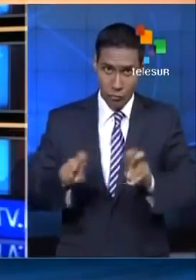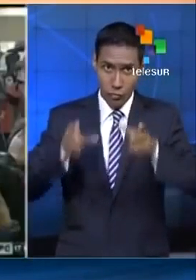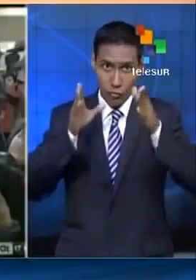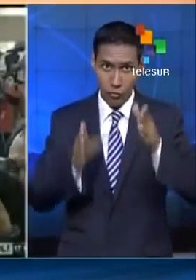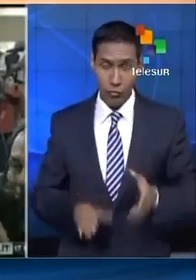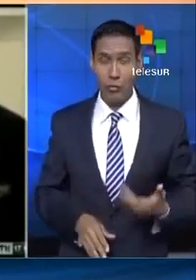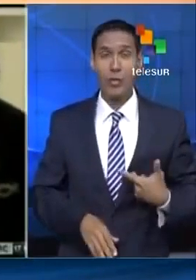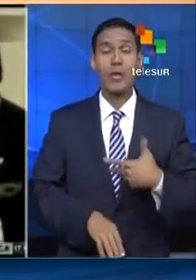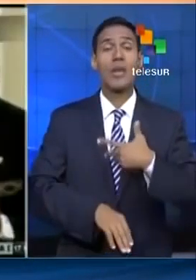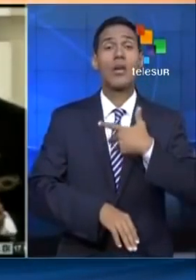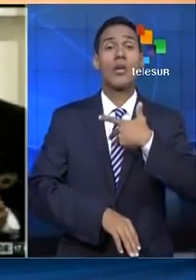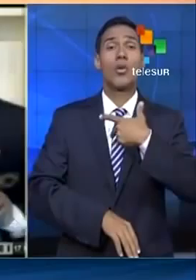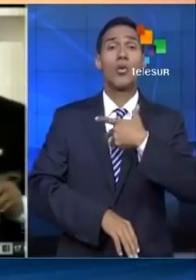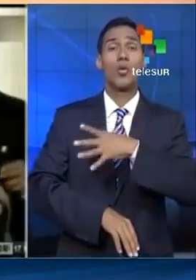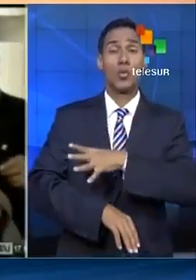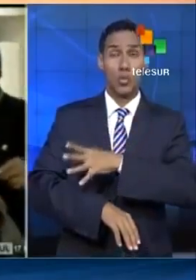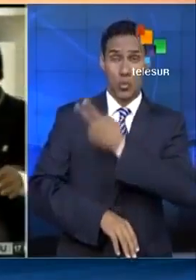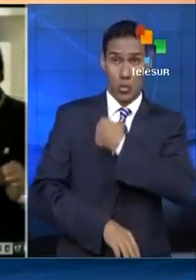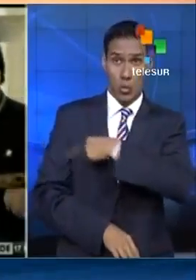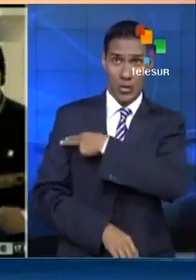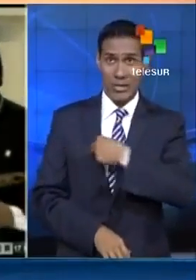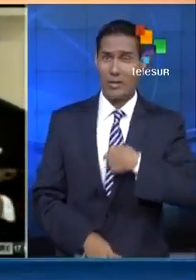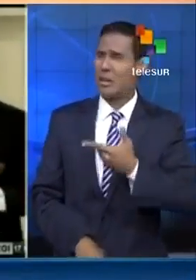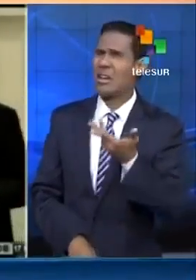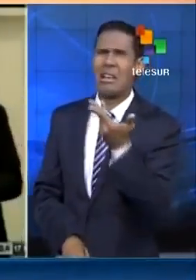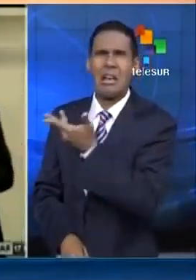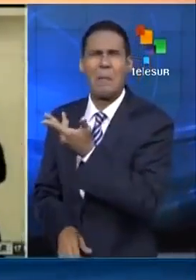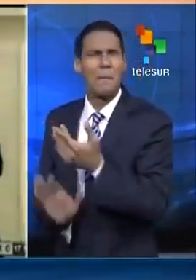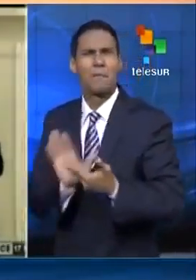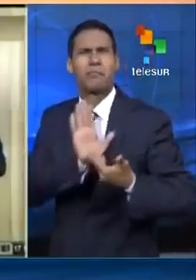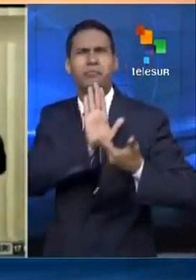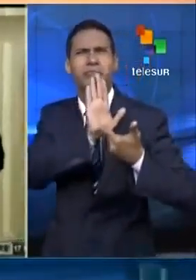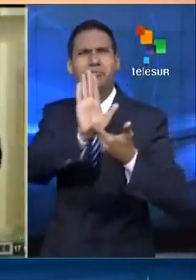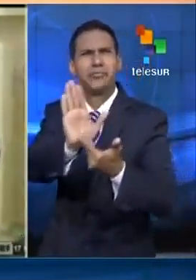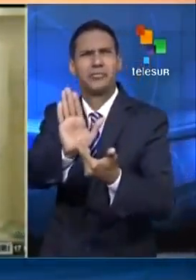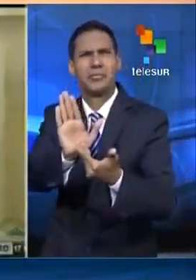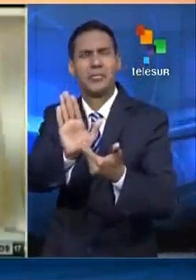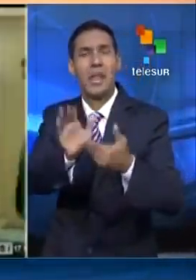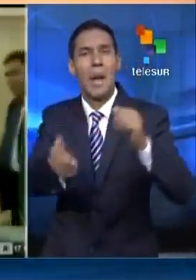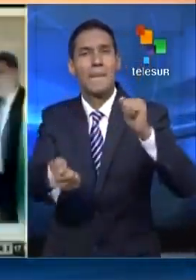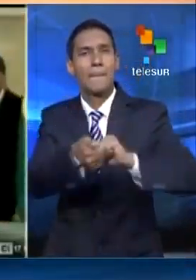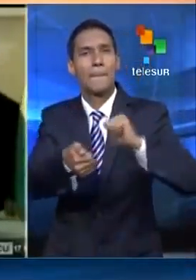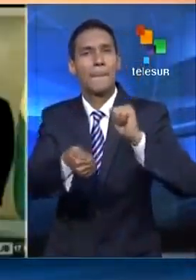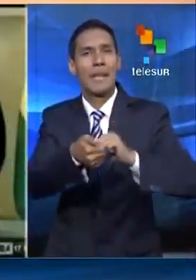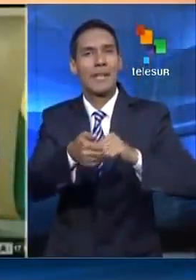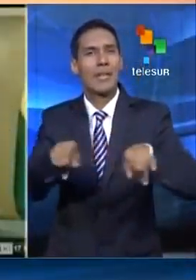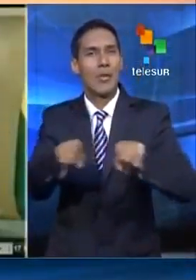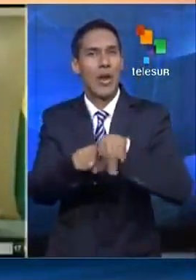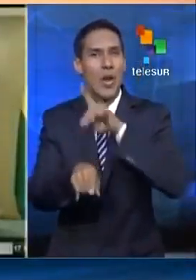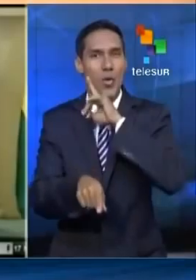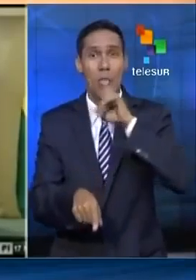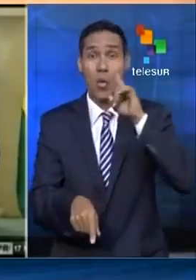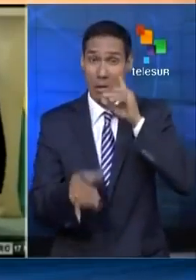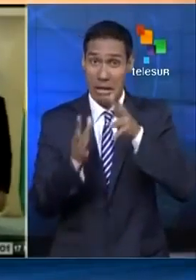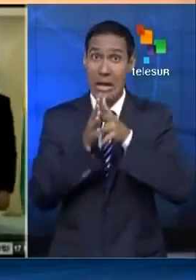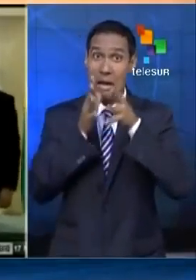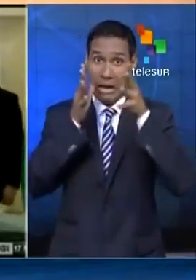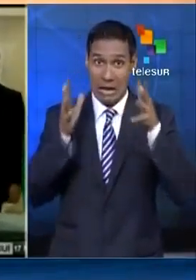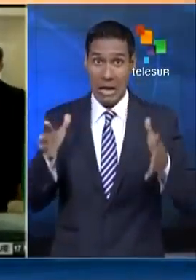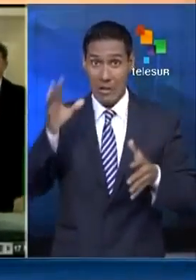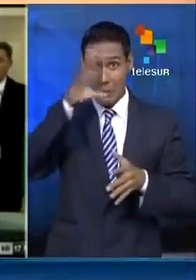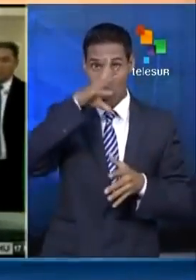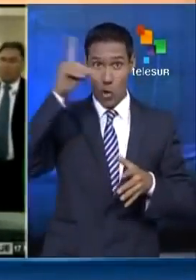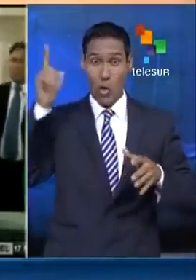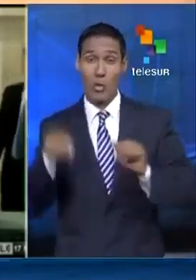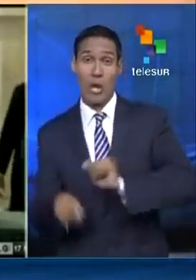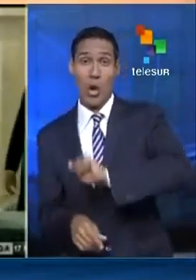un investigador suizo. El jefe de Estado, Evo Morales, presentó la figura de piedra conocida también como el gran dios de los